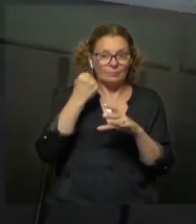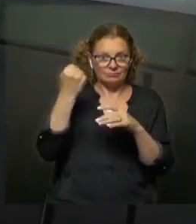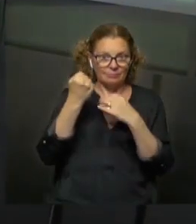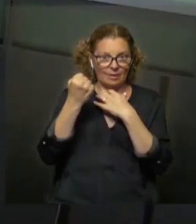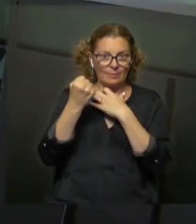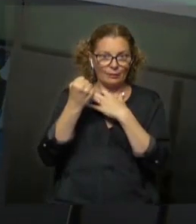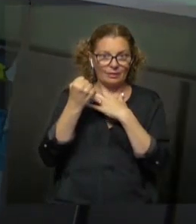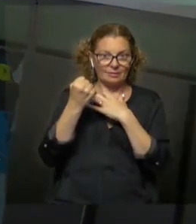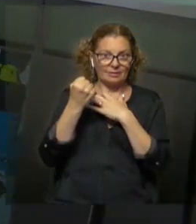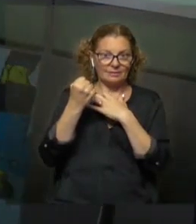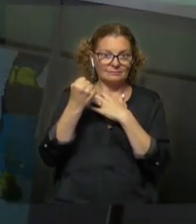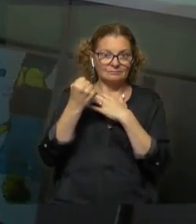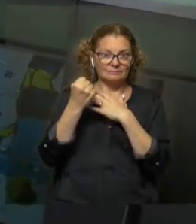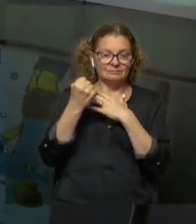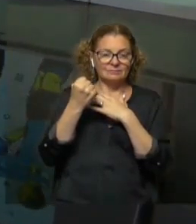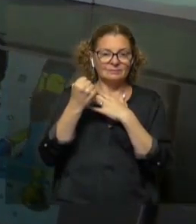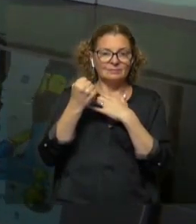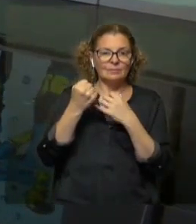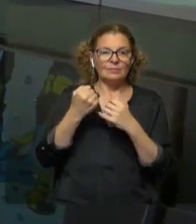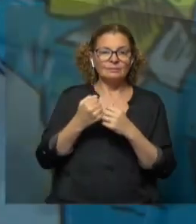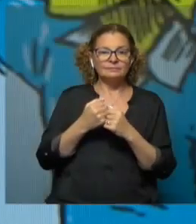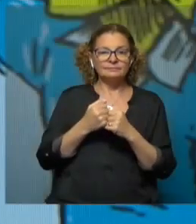los recursos mucho más.